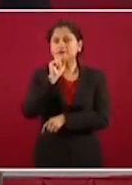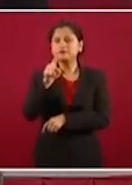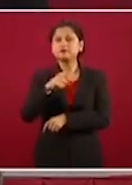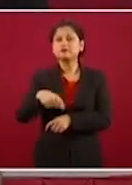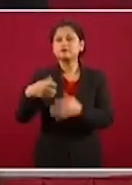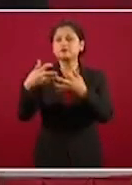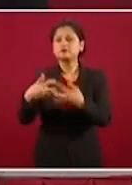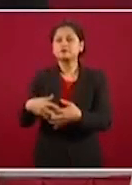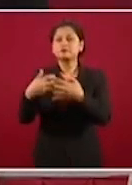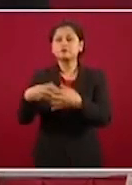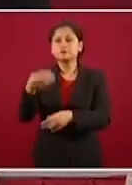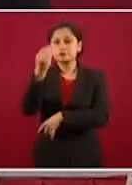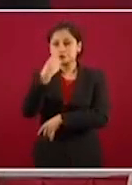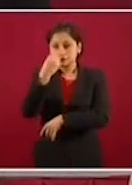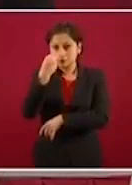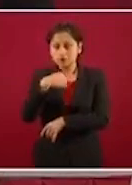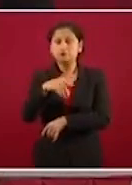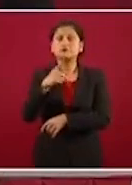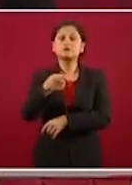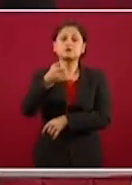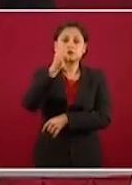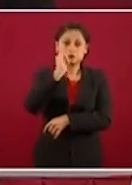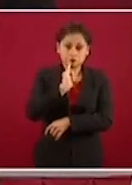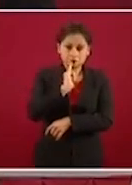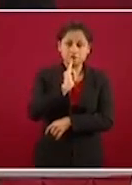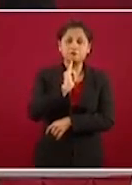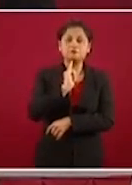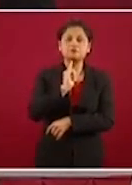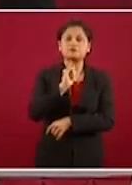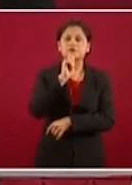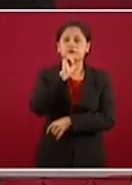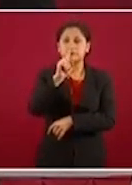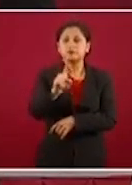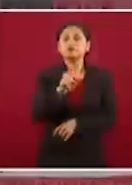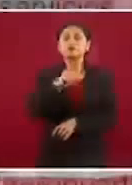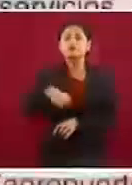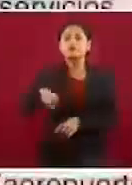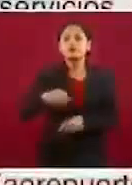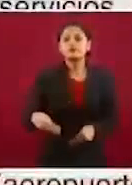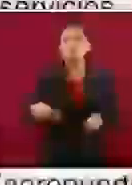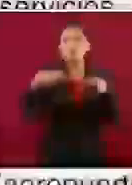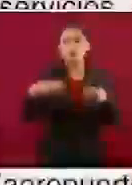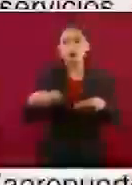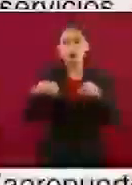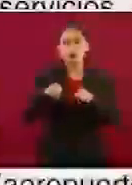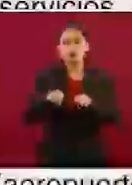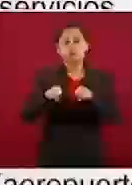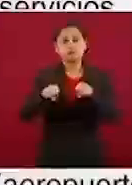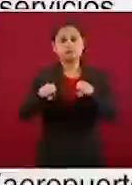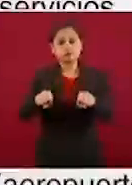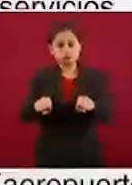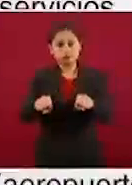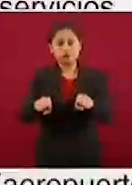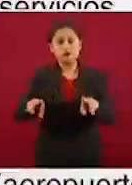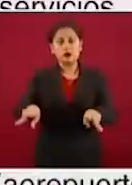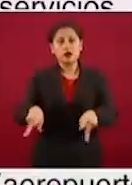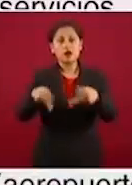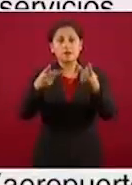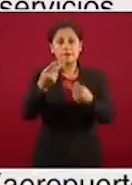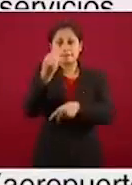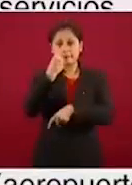bebidas no alcohólicas, mercados de alimentos, supermercados, tiendas de autoservicio, abarrotes y venta de alimentos